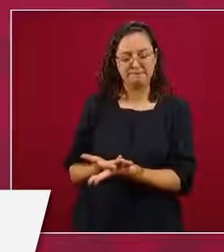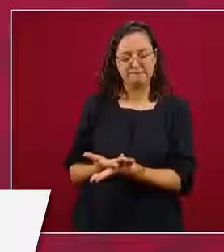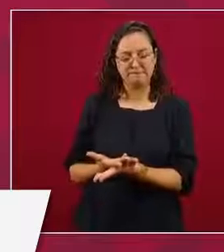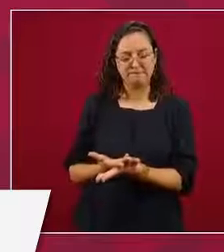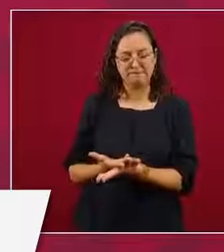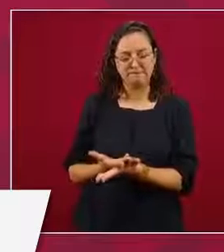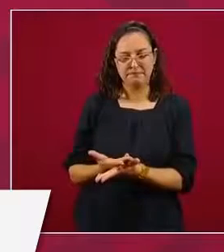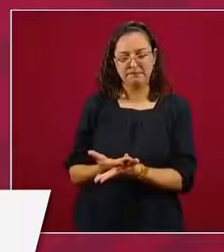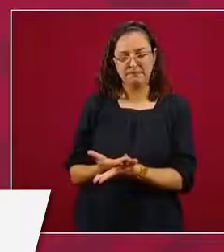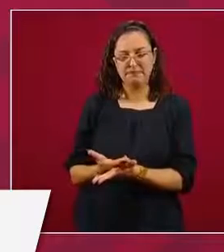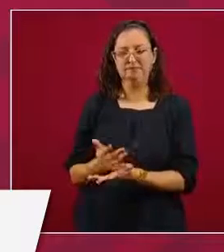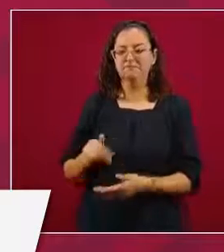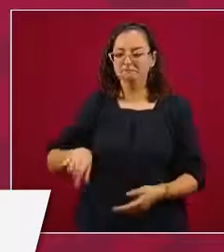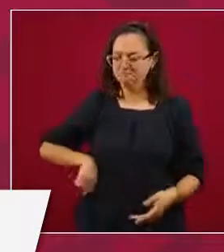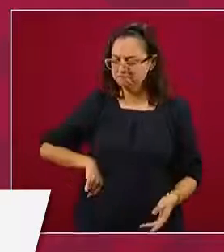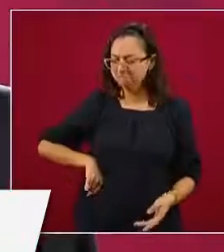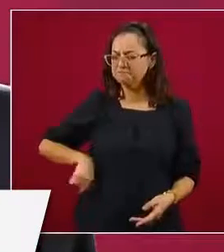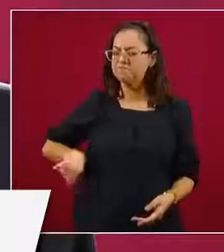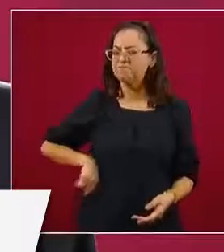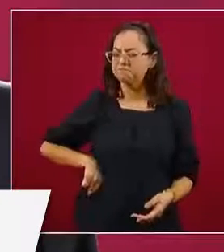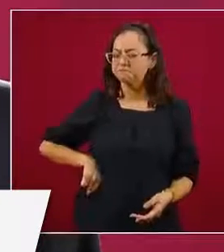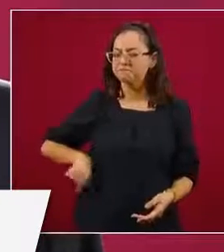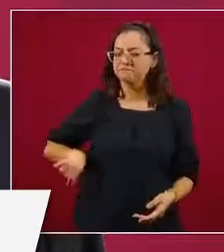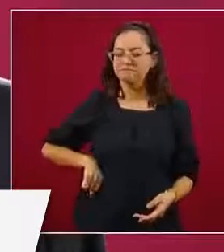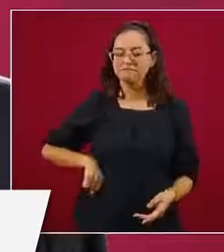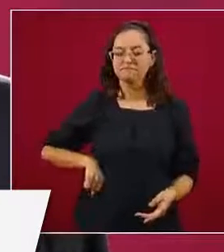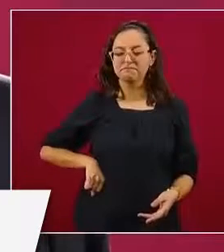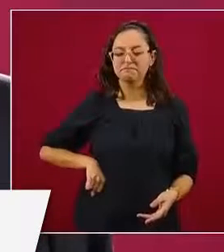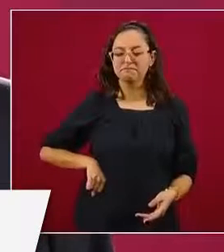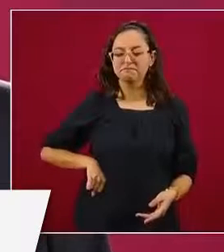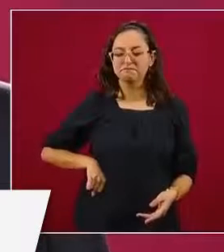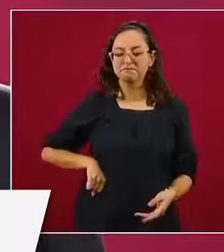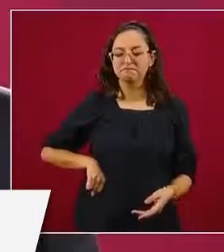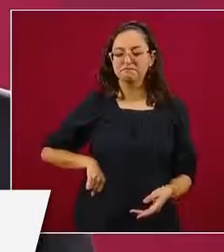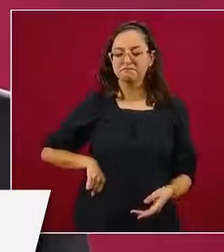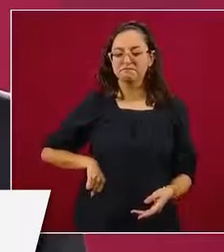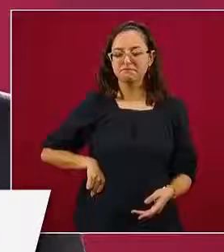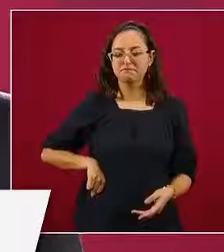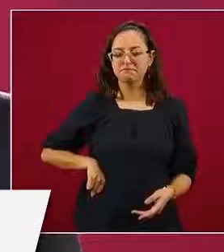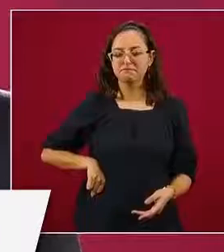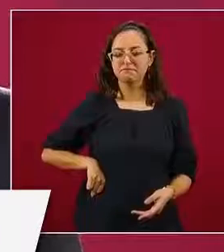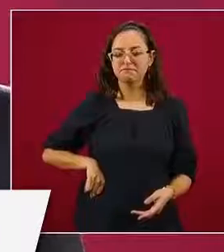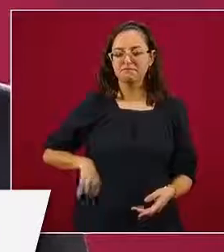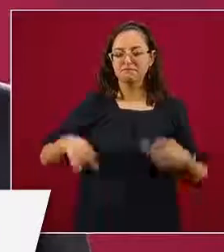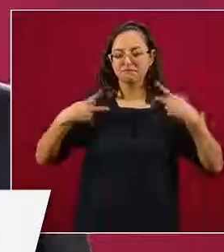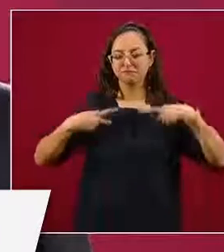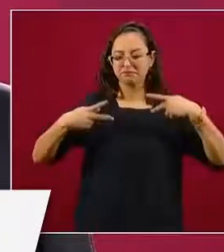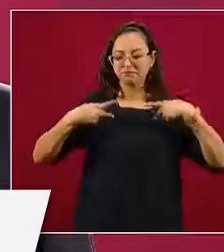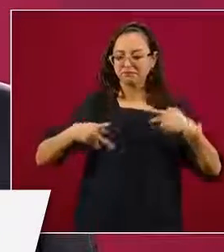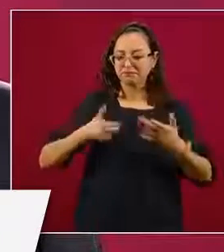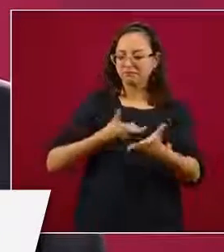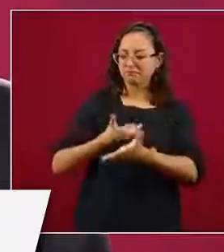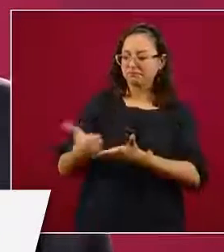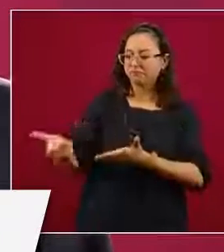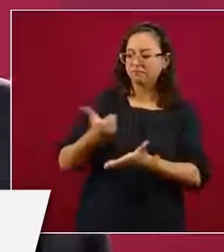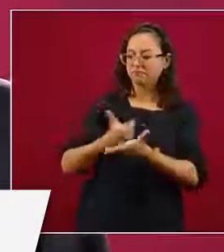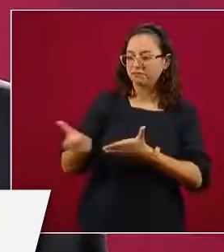que es interesante, disminuir el costo